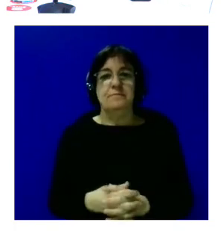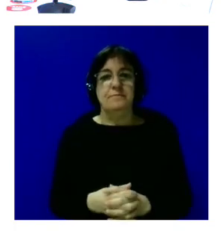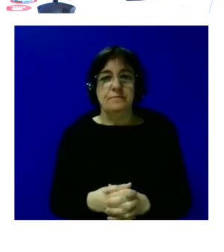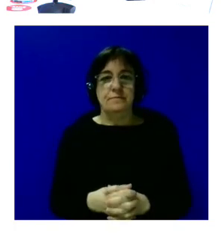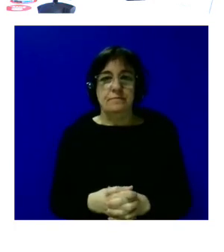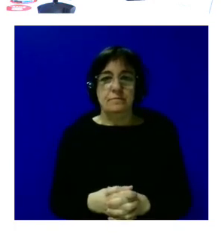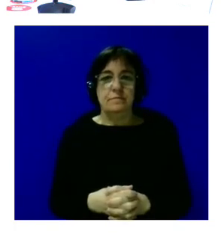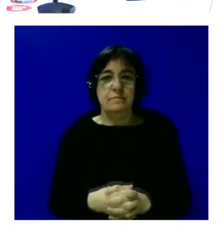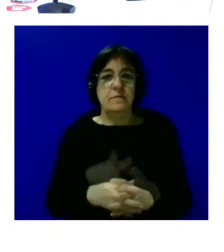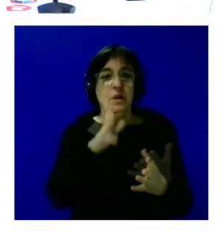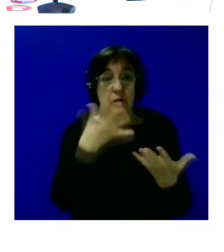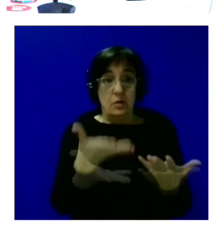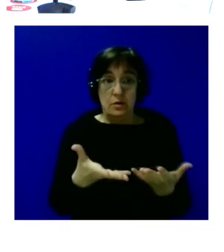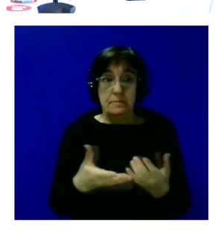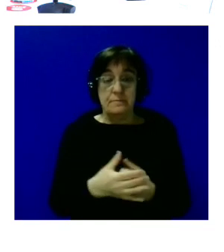por tanto